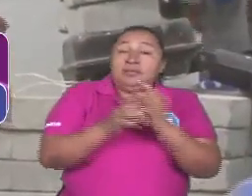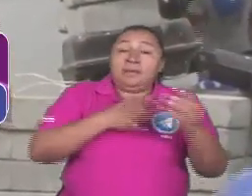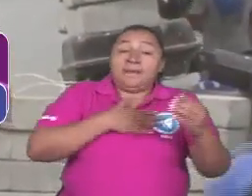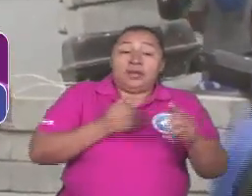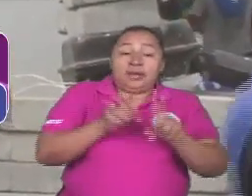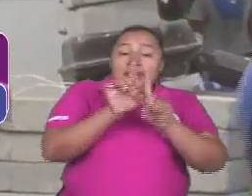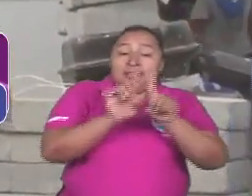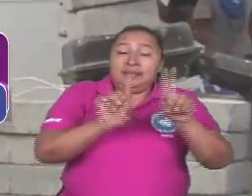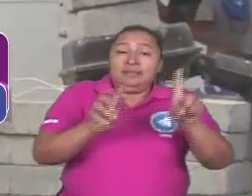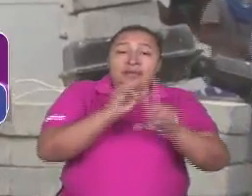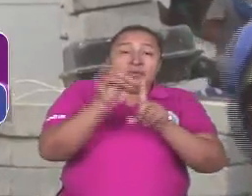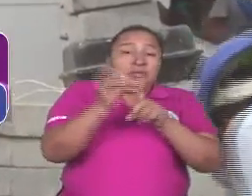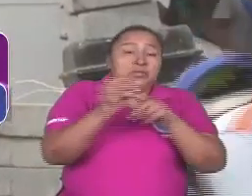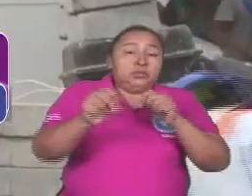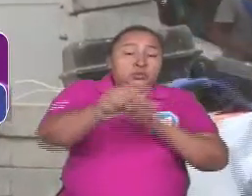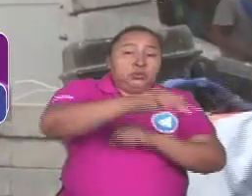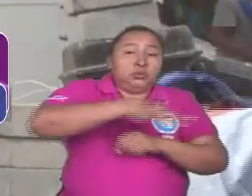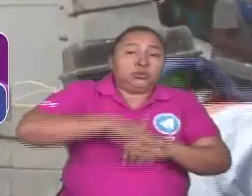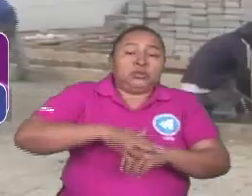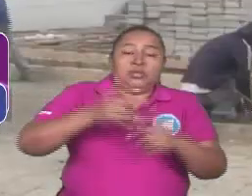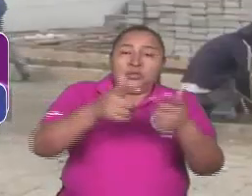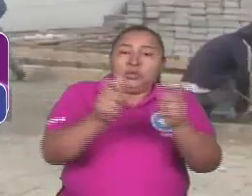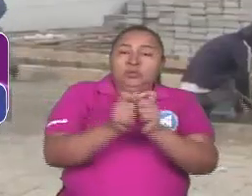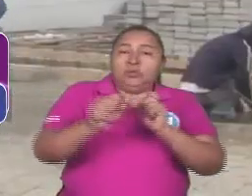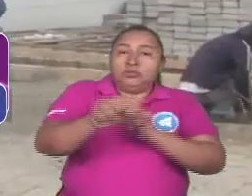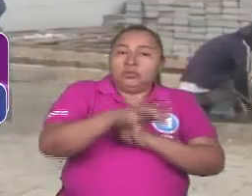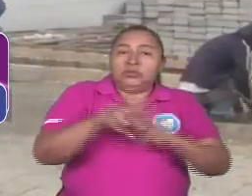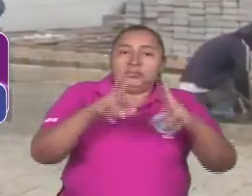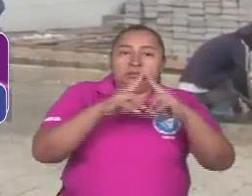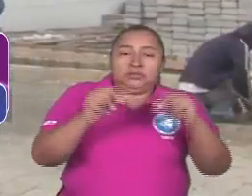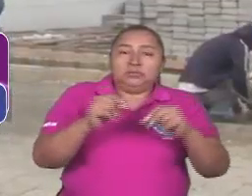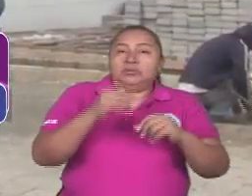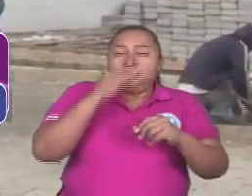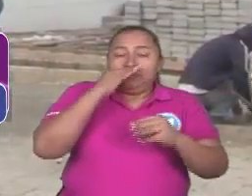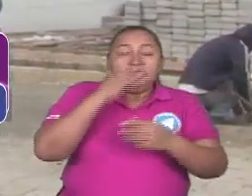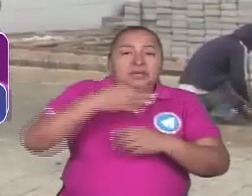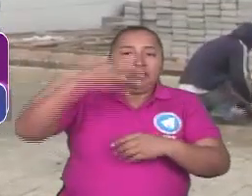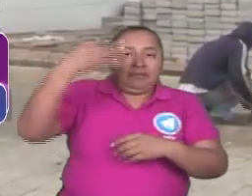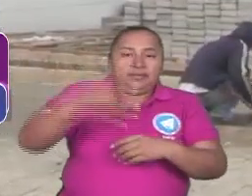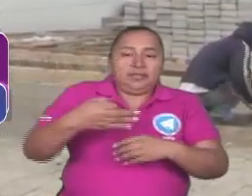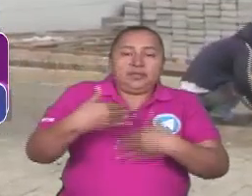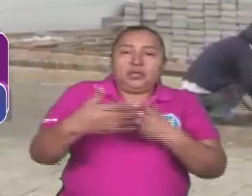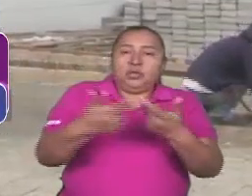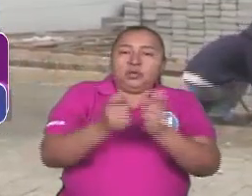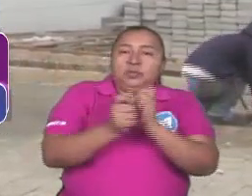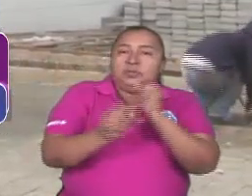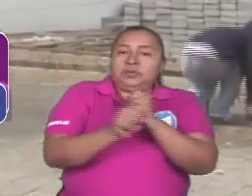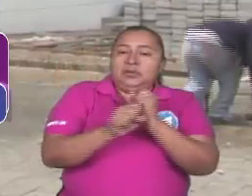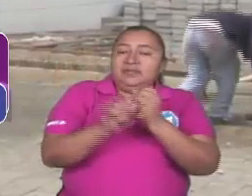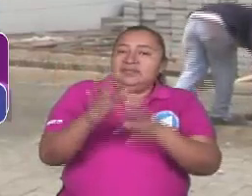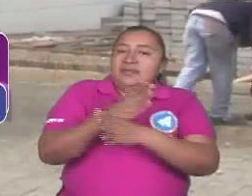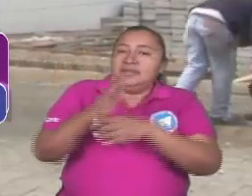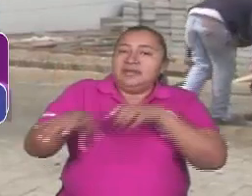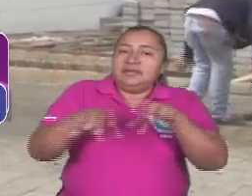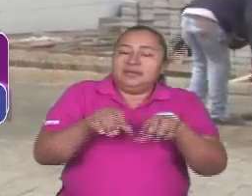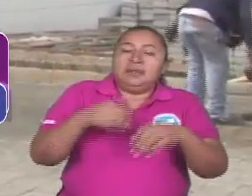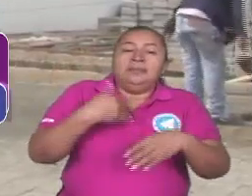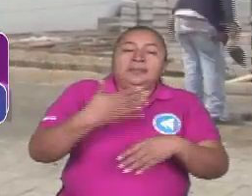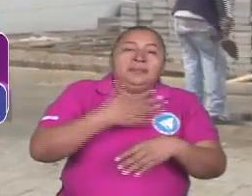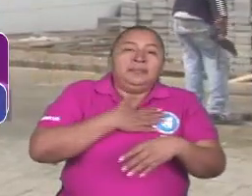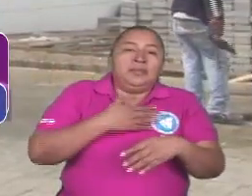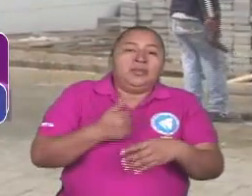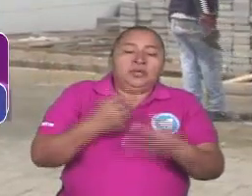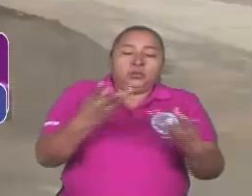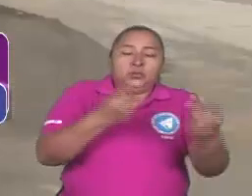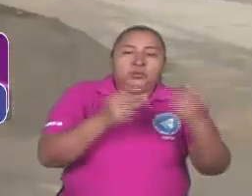del movimiento social revolucionario y afinar el movimiento obrero, sus acciones, para mejorar la